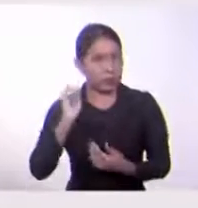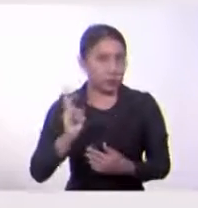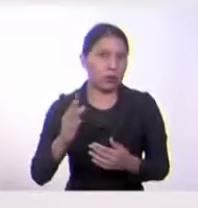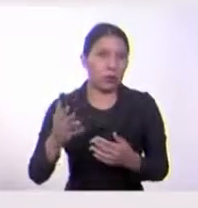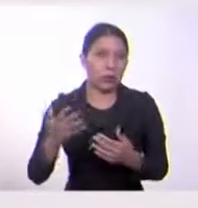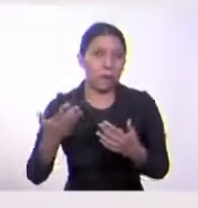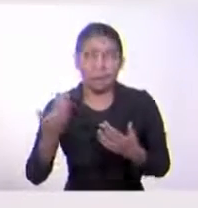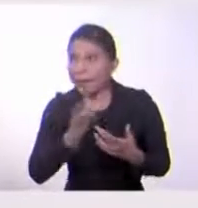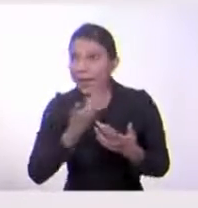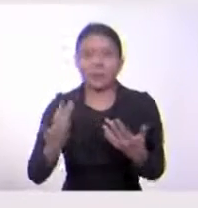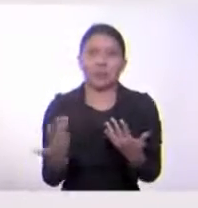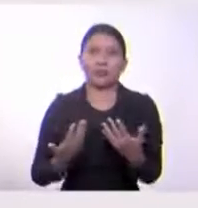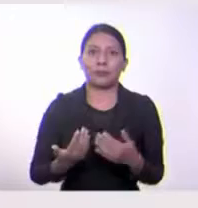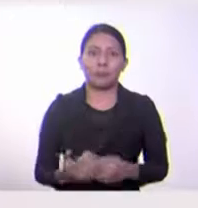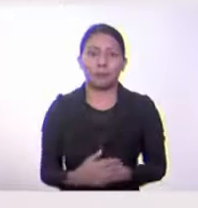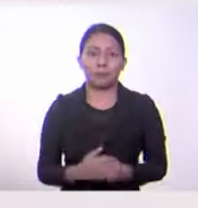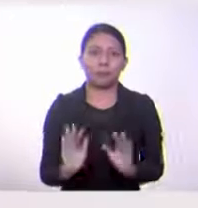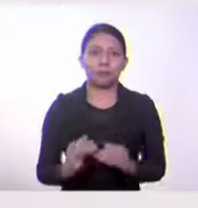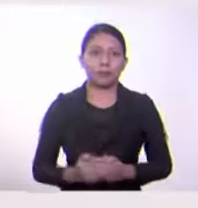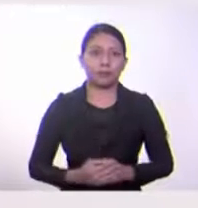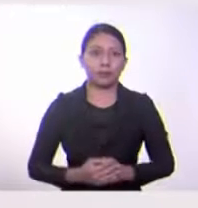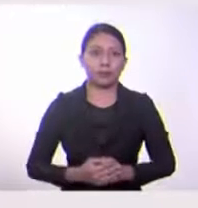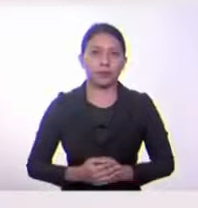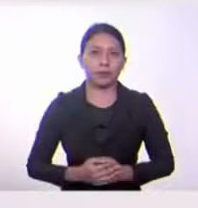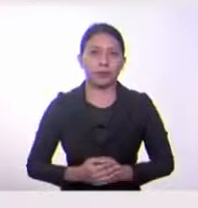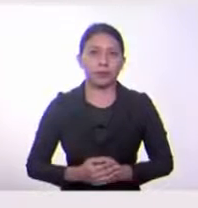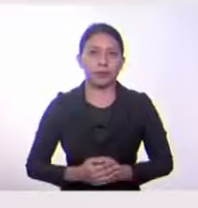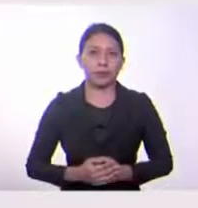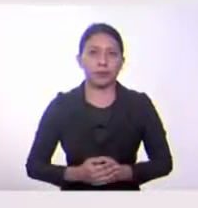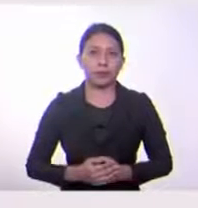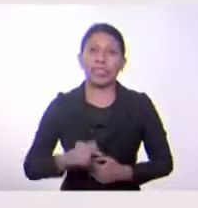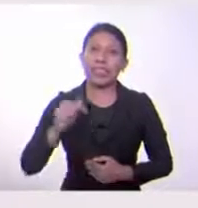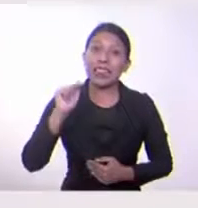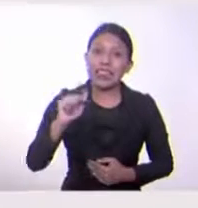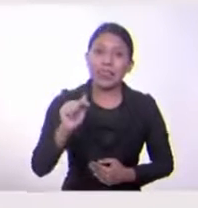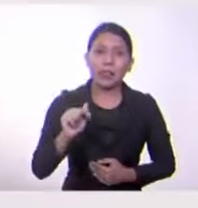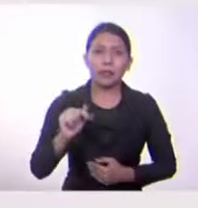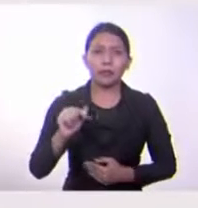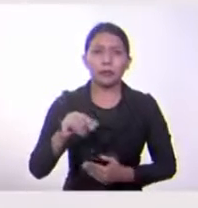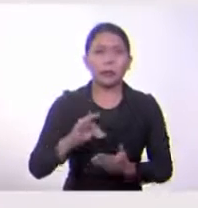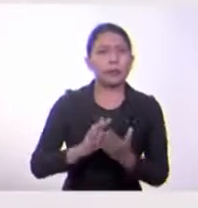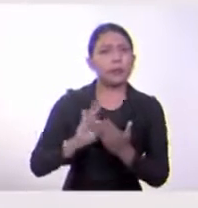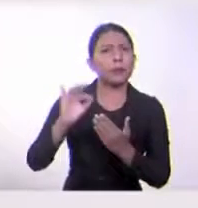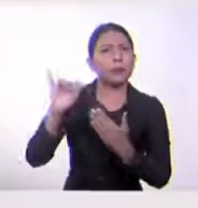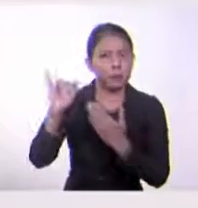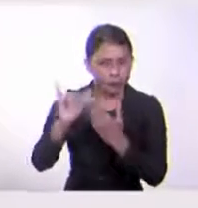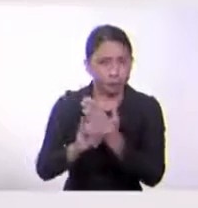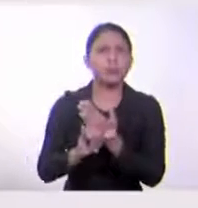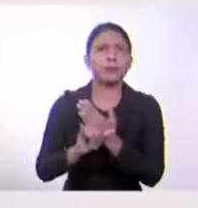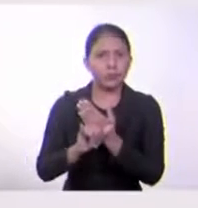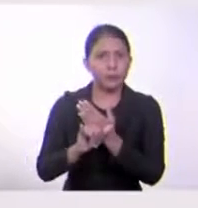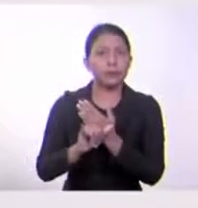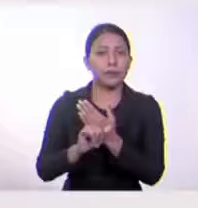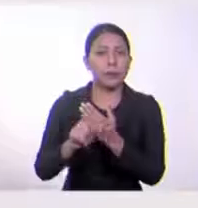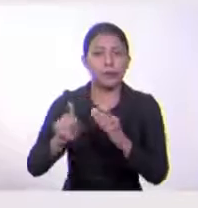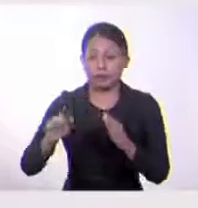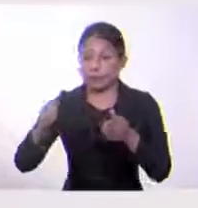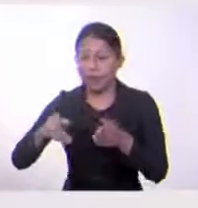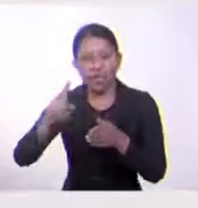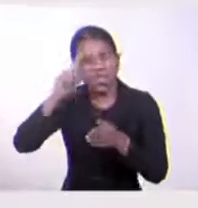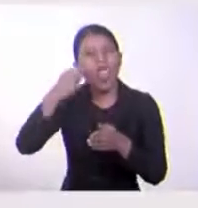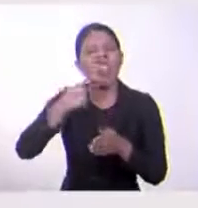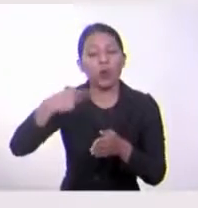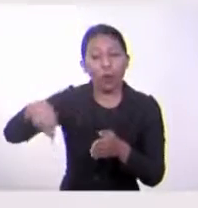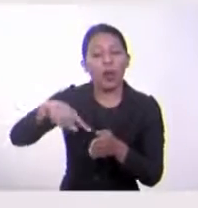alrededor, ¿verdad? Entonces, ese proyecto es parte de la élite criolla, ¿verdad?